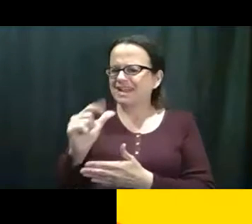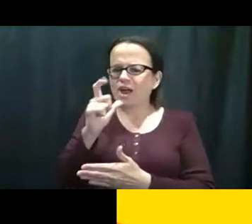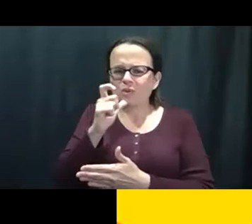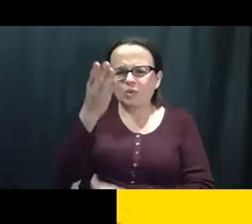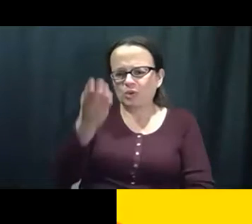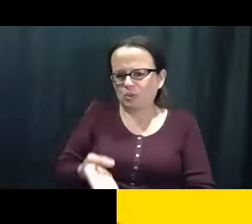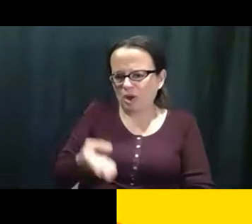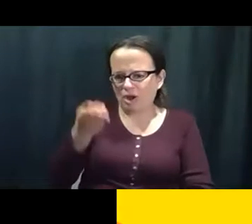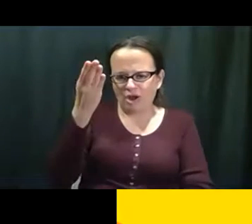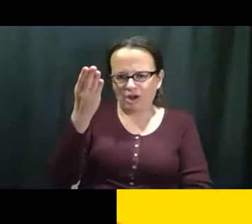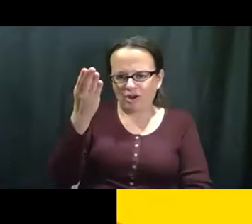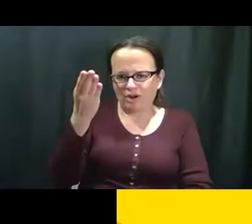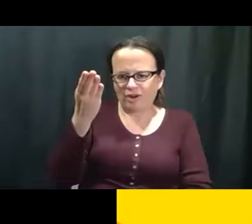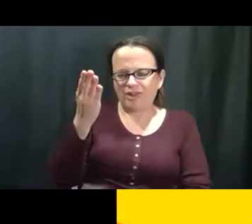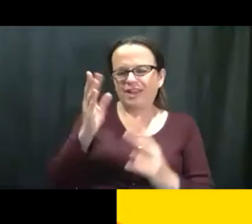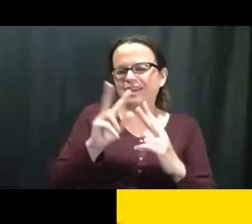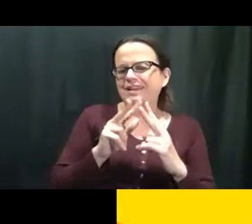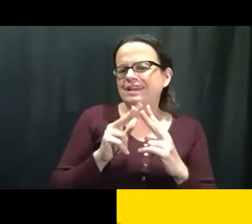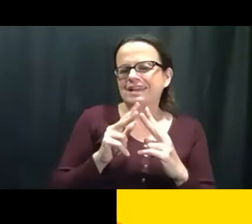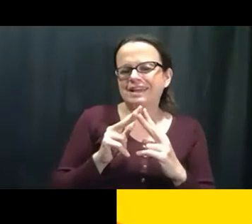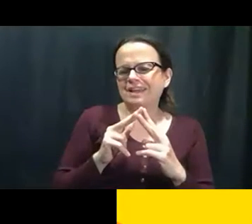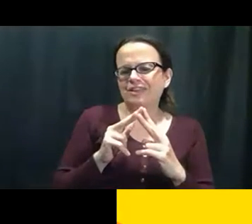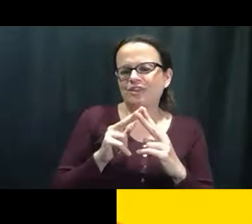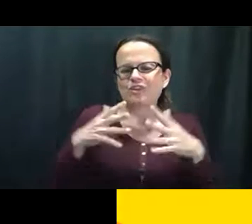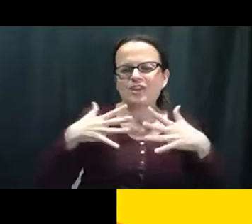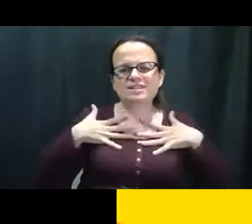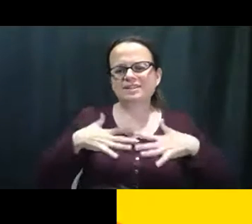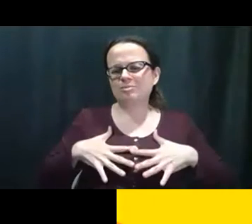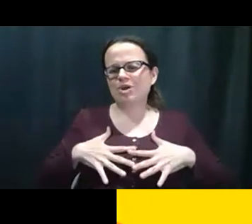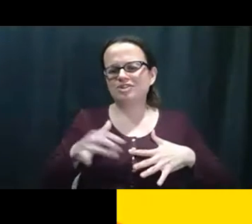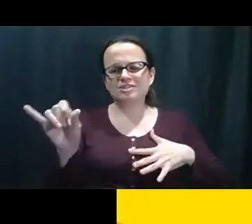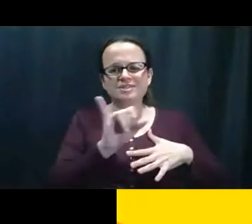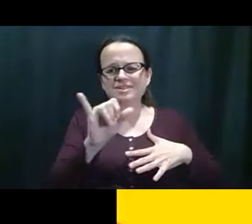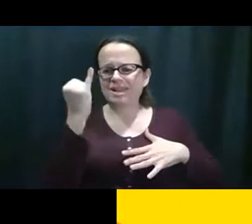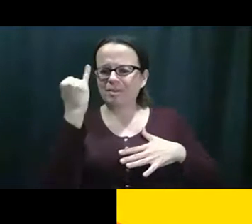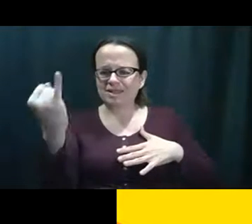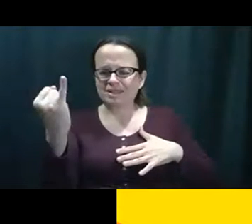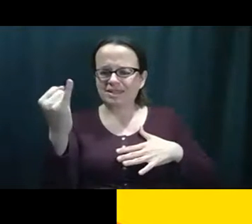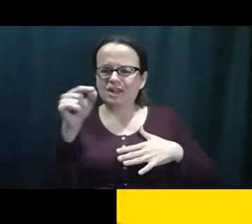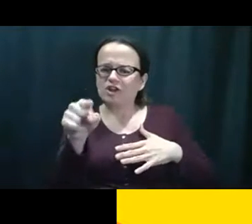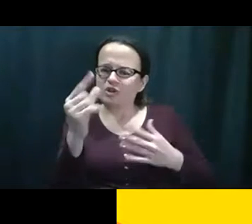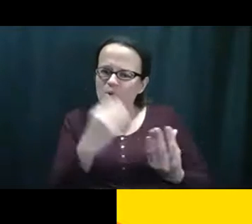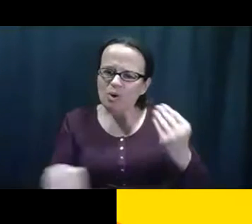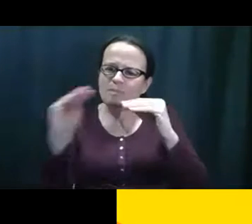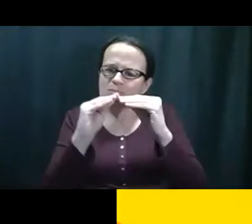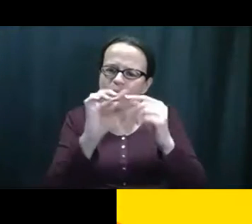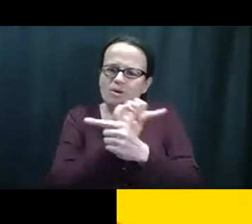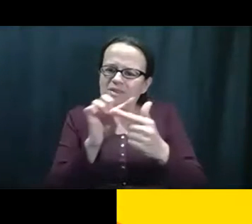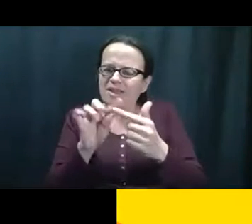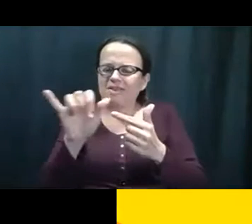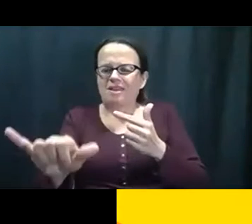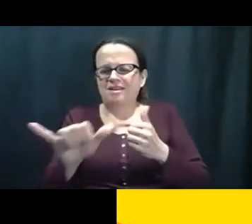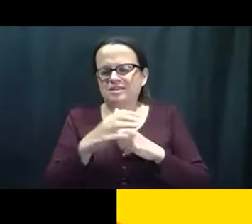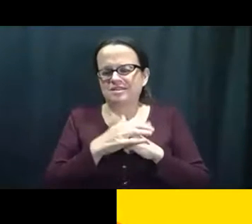Así que yo quiero decirle que su, su incapacidad no es quien usted es. Si usted está deprimido, si está deprimida